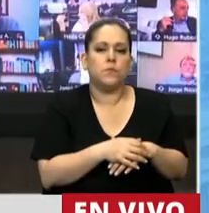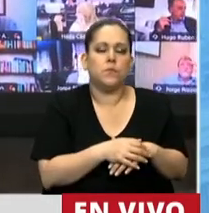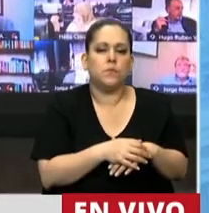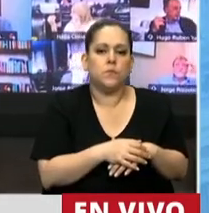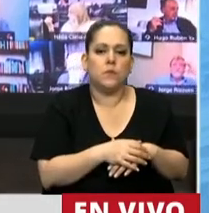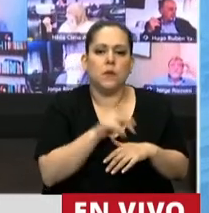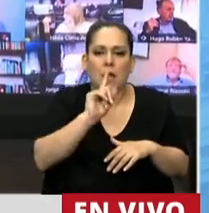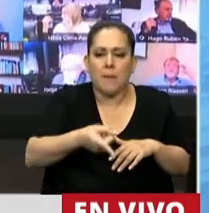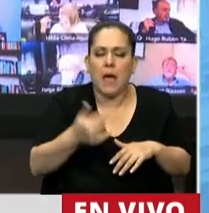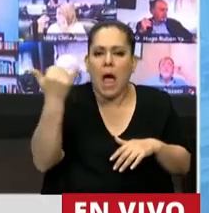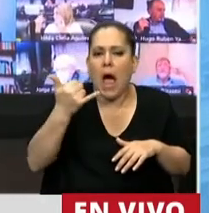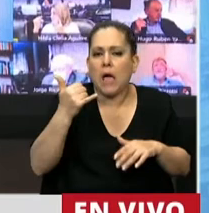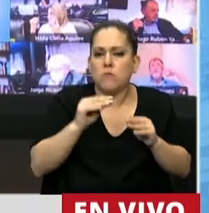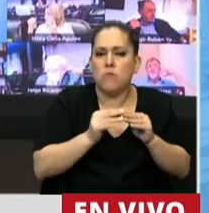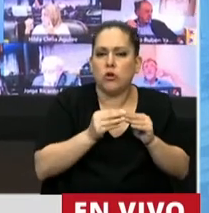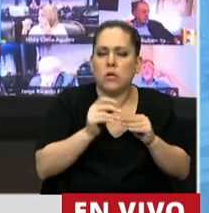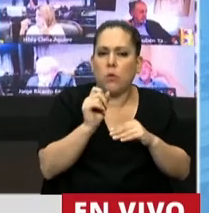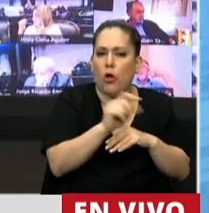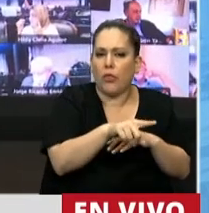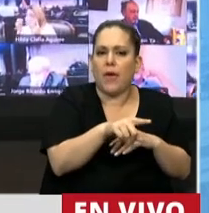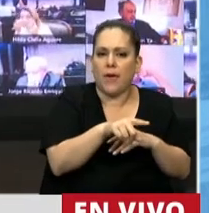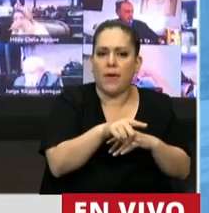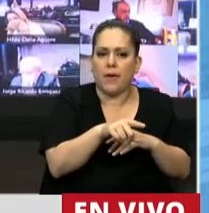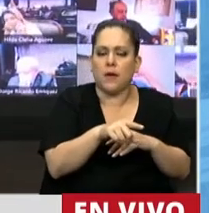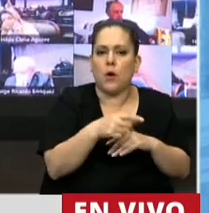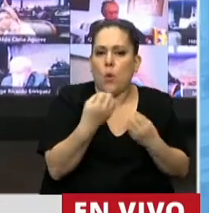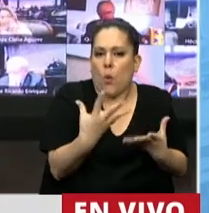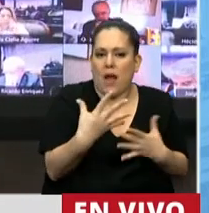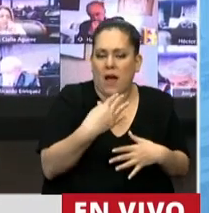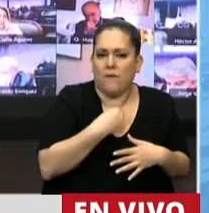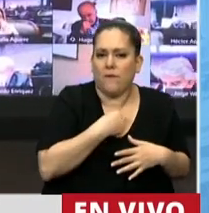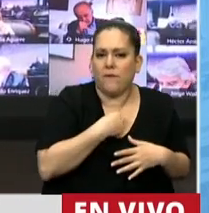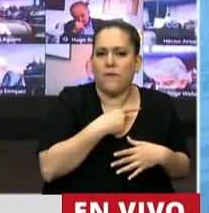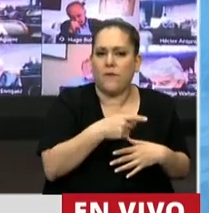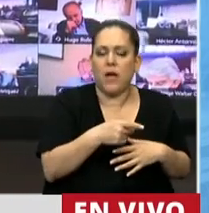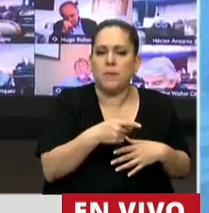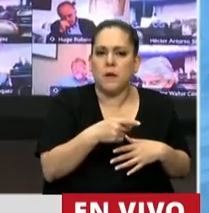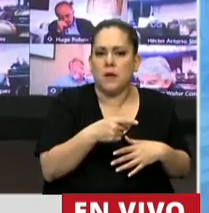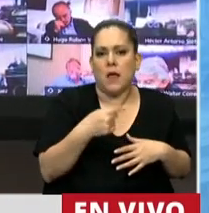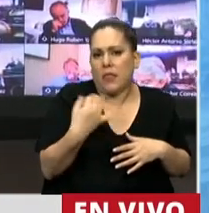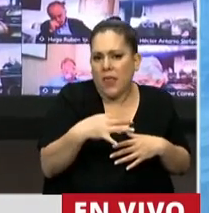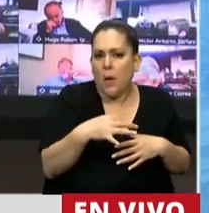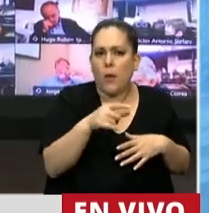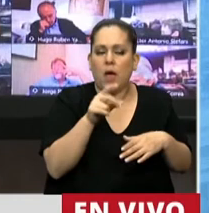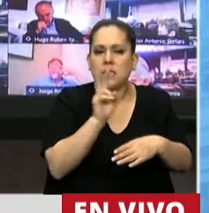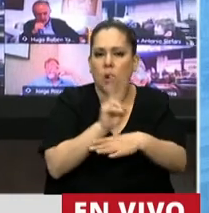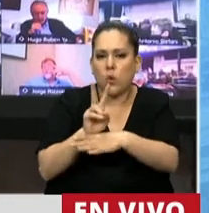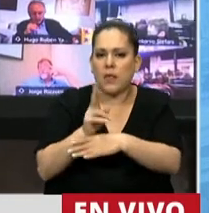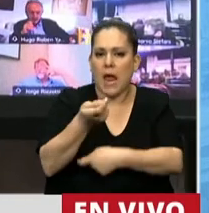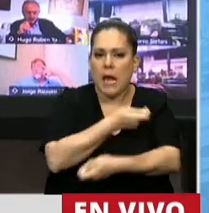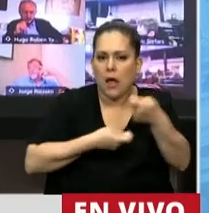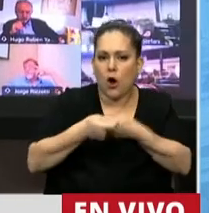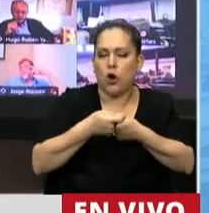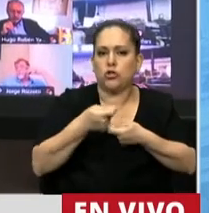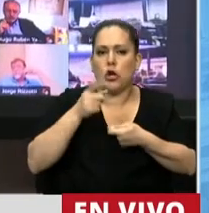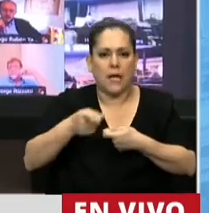Hay razones del principio general de la buena fe, que es aconsejable mantener la seguridad de los negocios y el